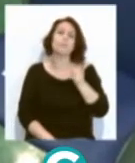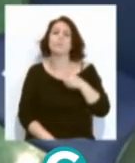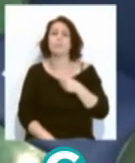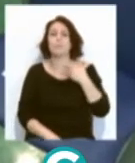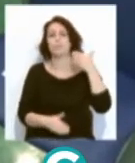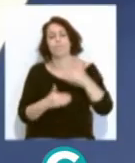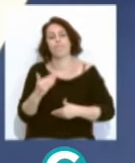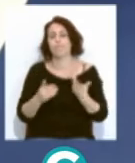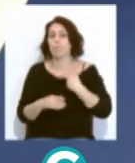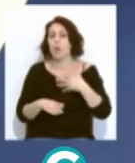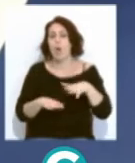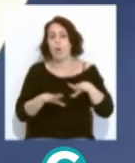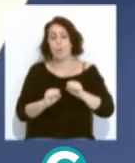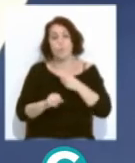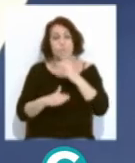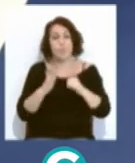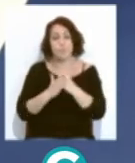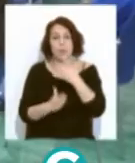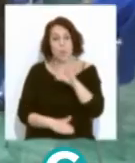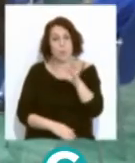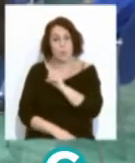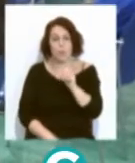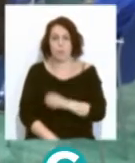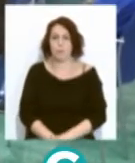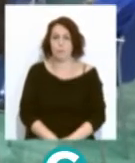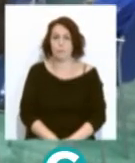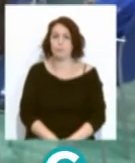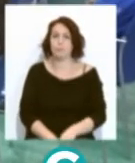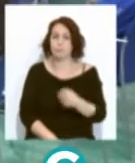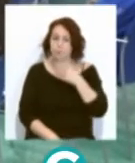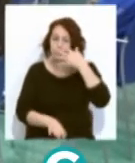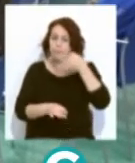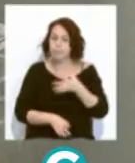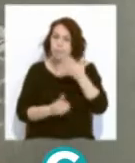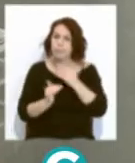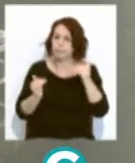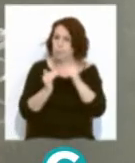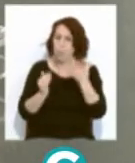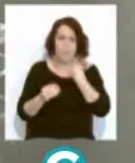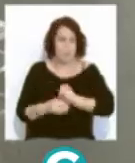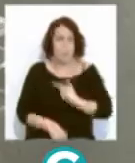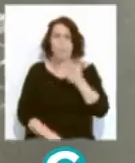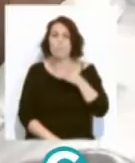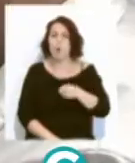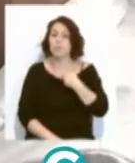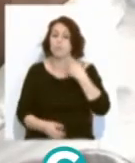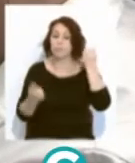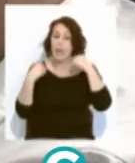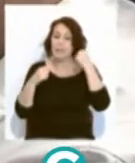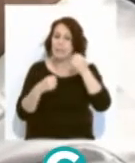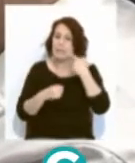limitado a una ocupación máxima del 50%. Una presencialidad que igualmente se mantiene en prácticas experimentales,